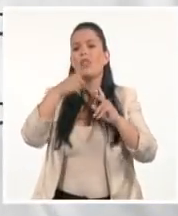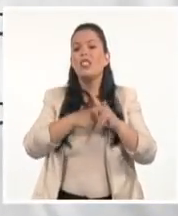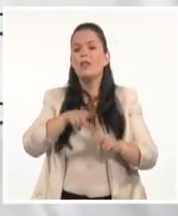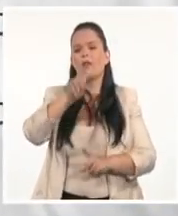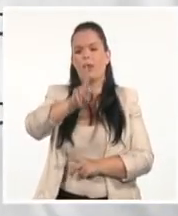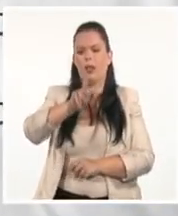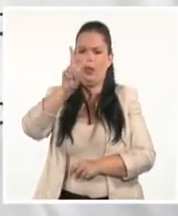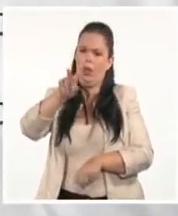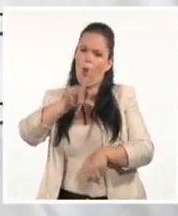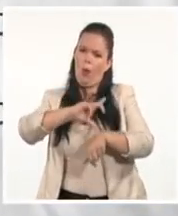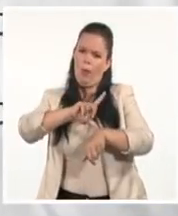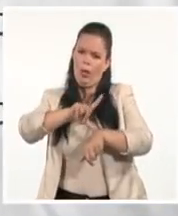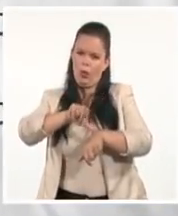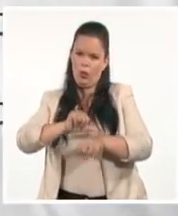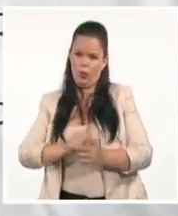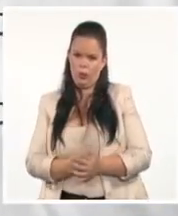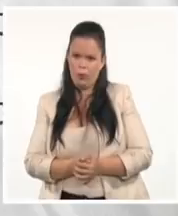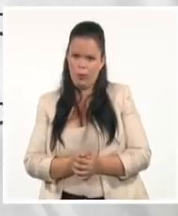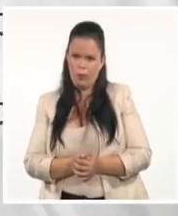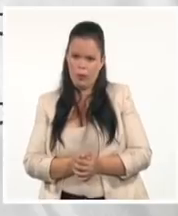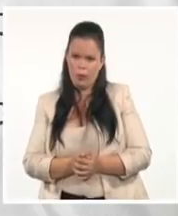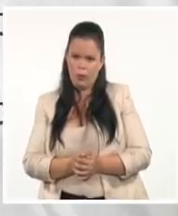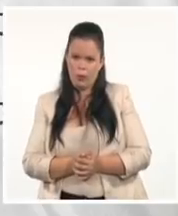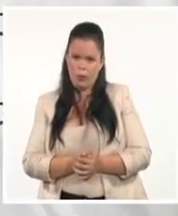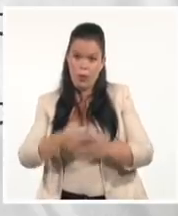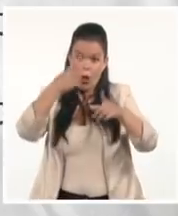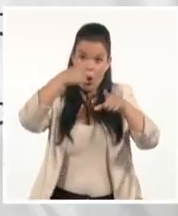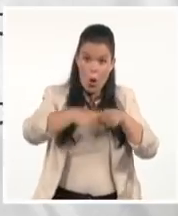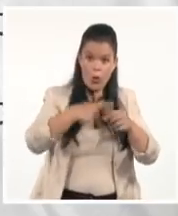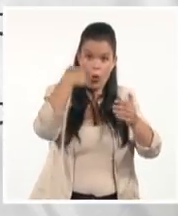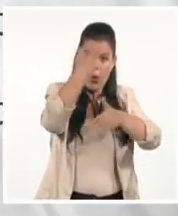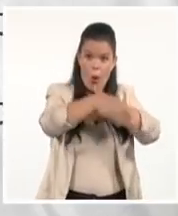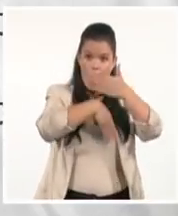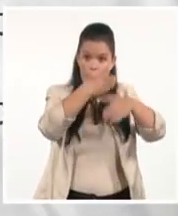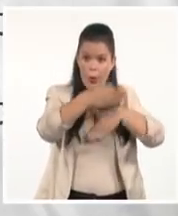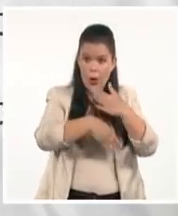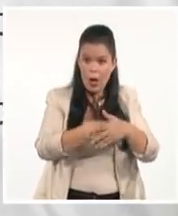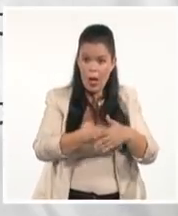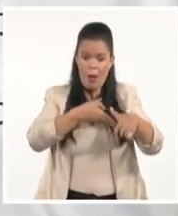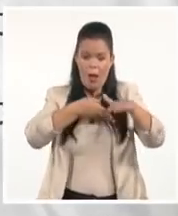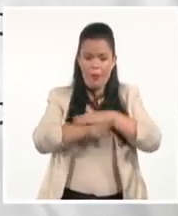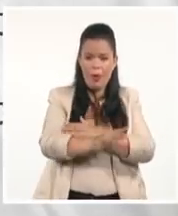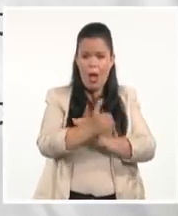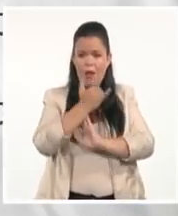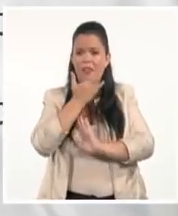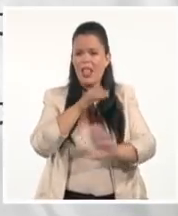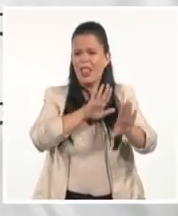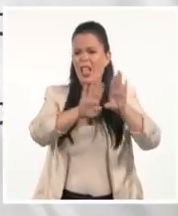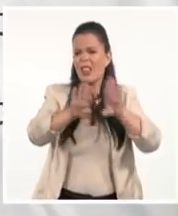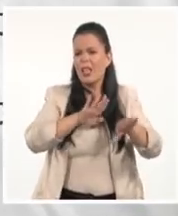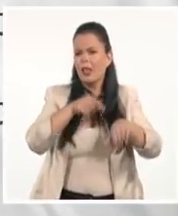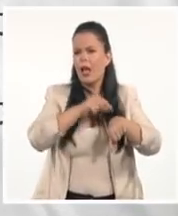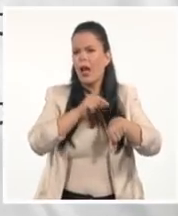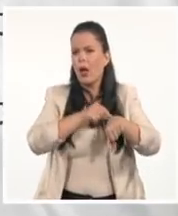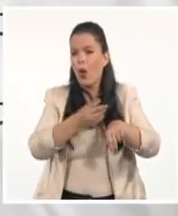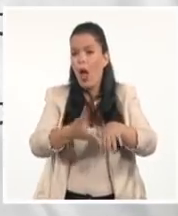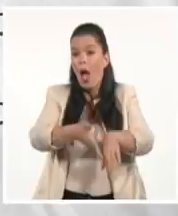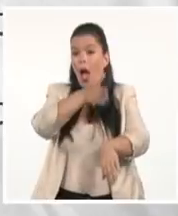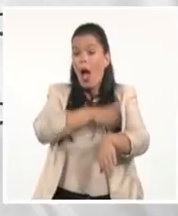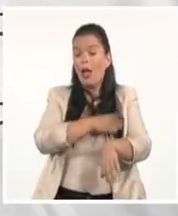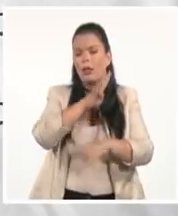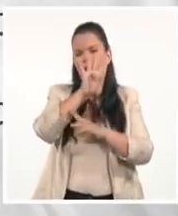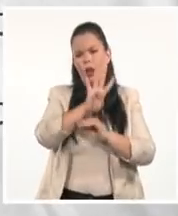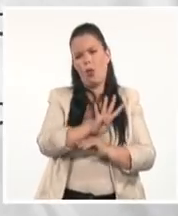Todo esto ocurrió durante la intervención del presidente. Unidad Comercial Fotoservis en Cárdenas. Punto de Venta que está en la calle